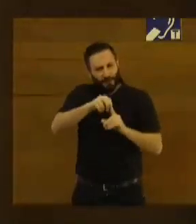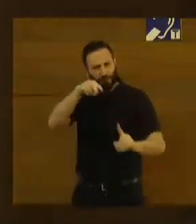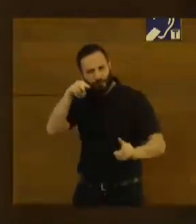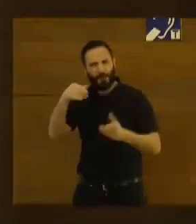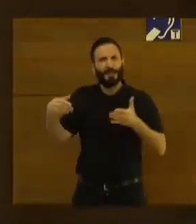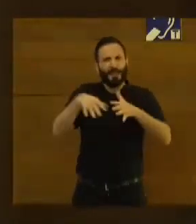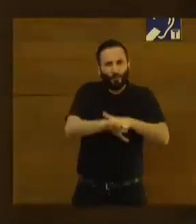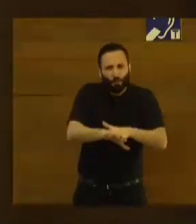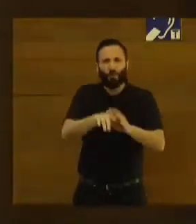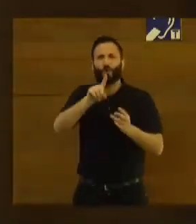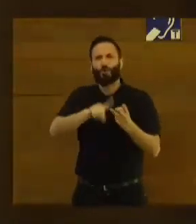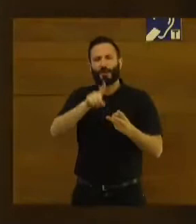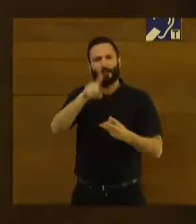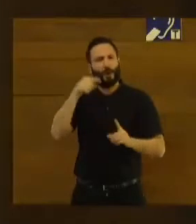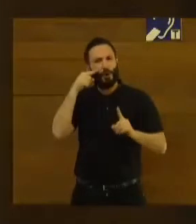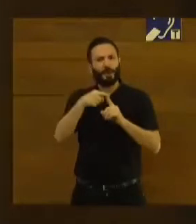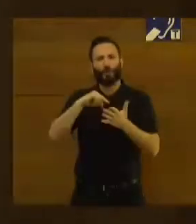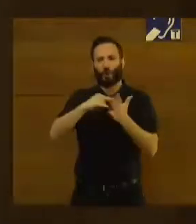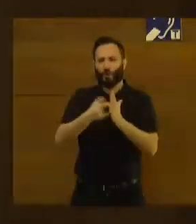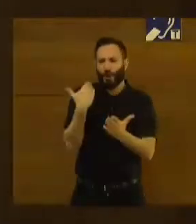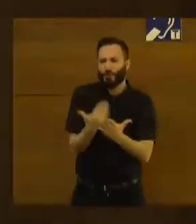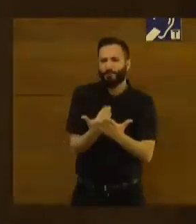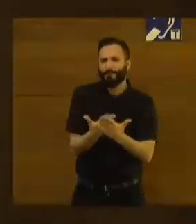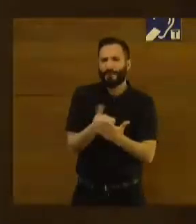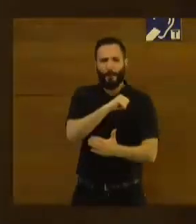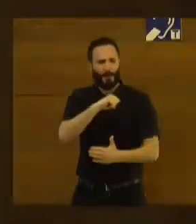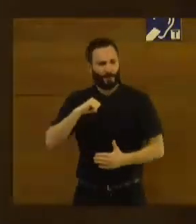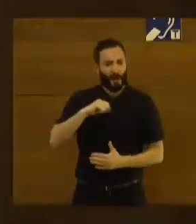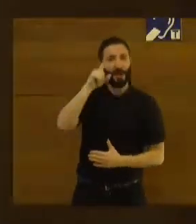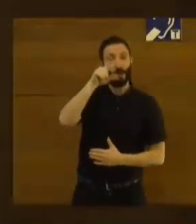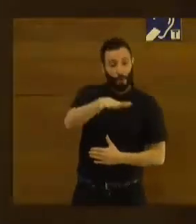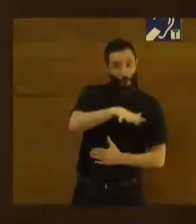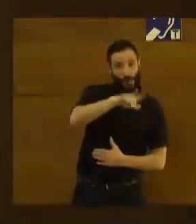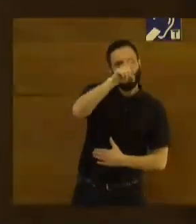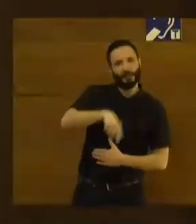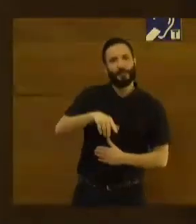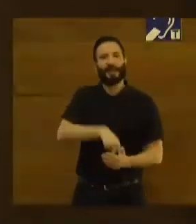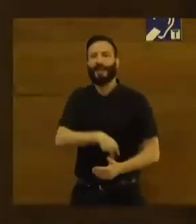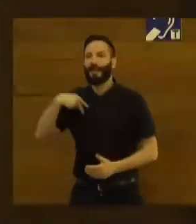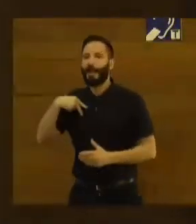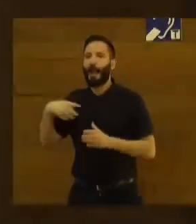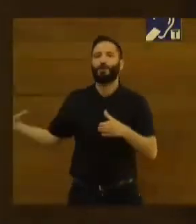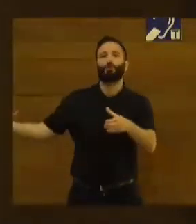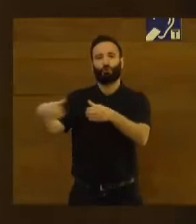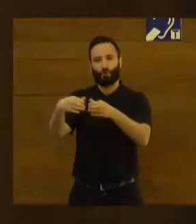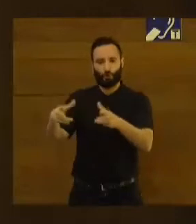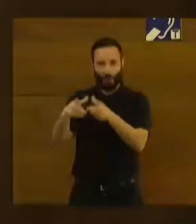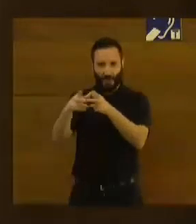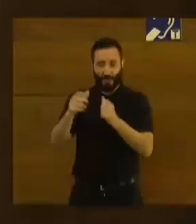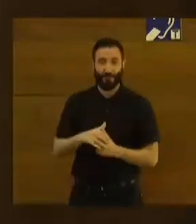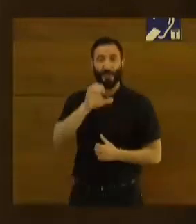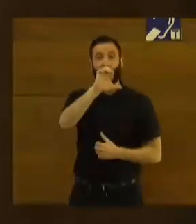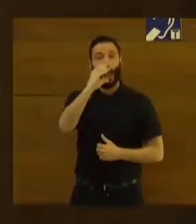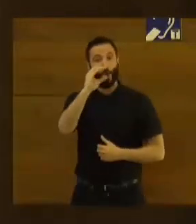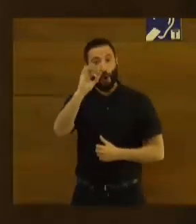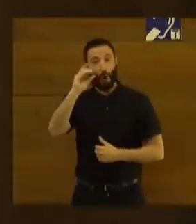inclusión, de múltiples actores para proponer soluciones que van desde lo personal y local hasta lo global y comunitario. ECODES, con más de